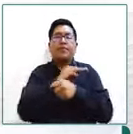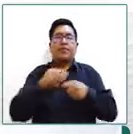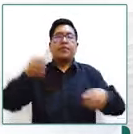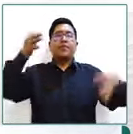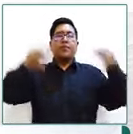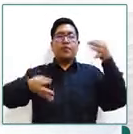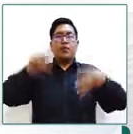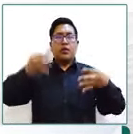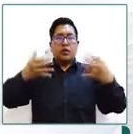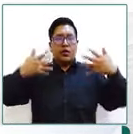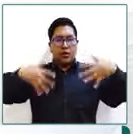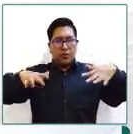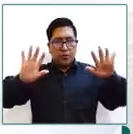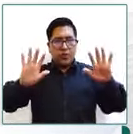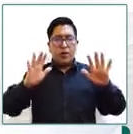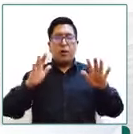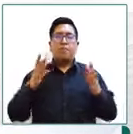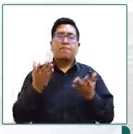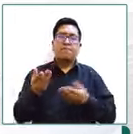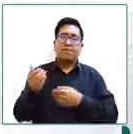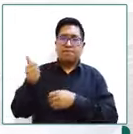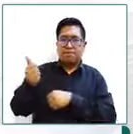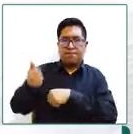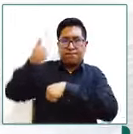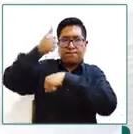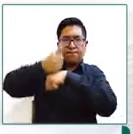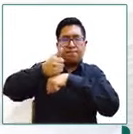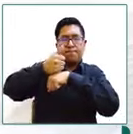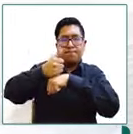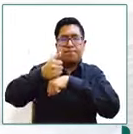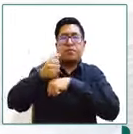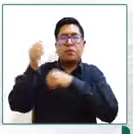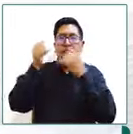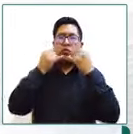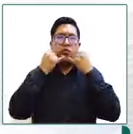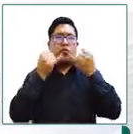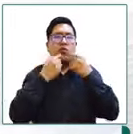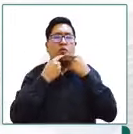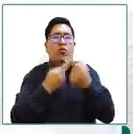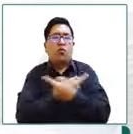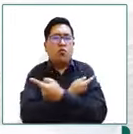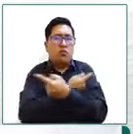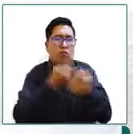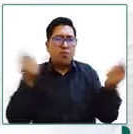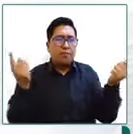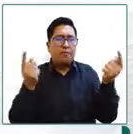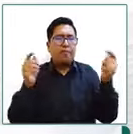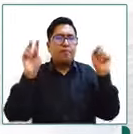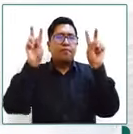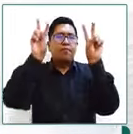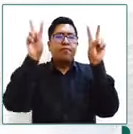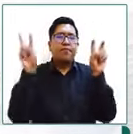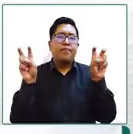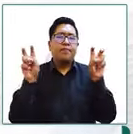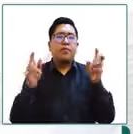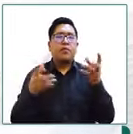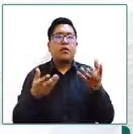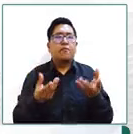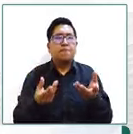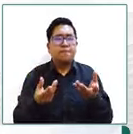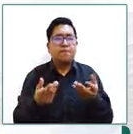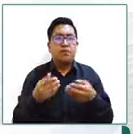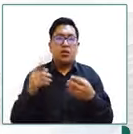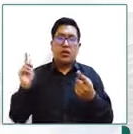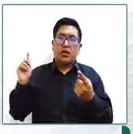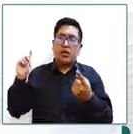y transparencia institucional pues informa efectivamente que que tiene